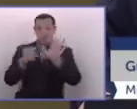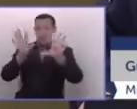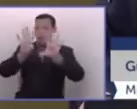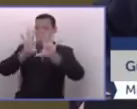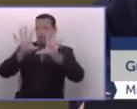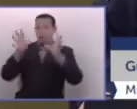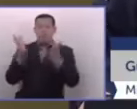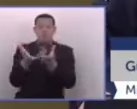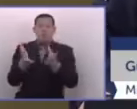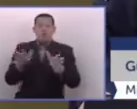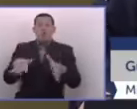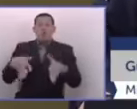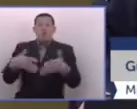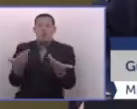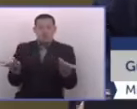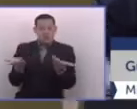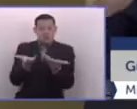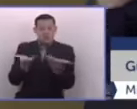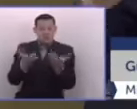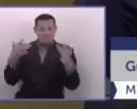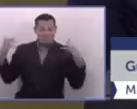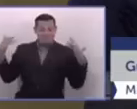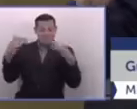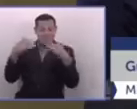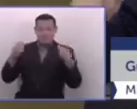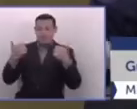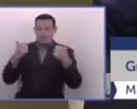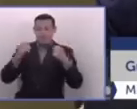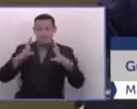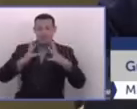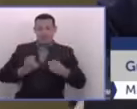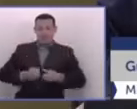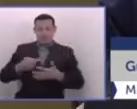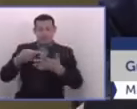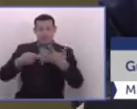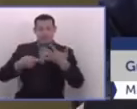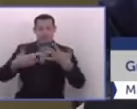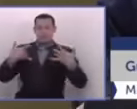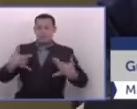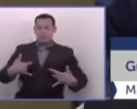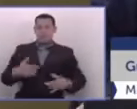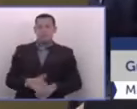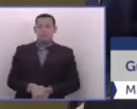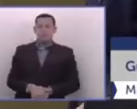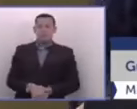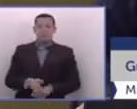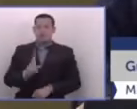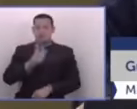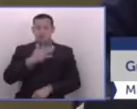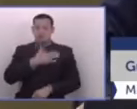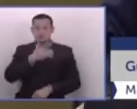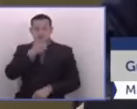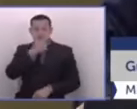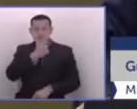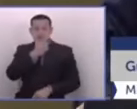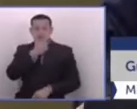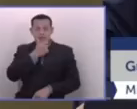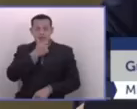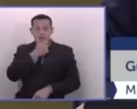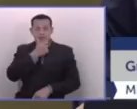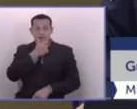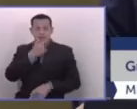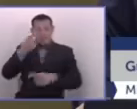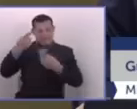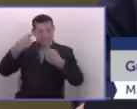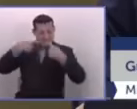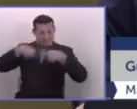cómo hacer una guerra desde un Estado de Derecho. Que no les quepa duda que vamos